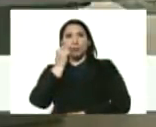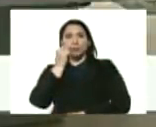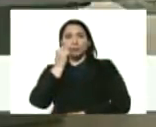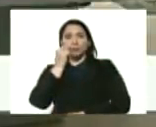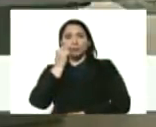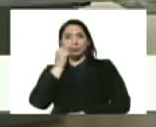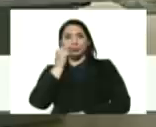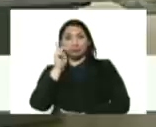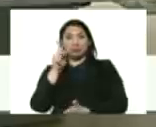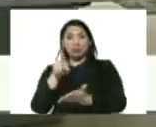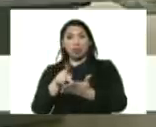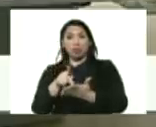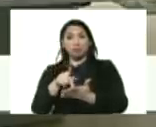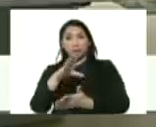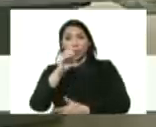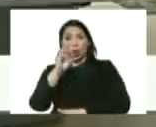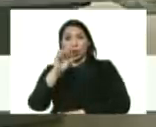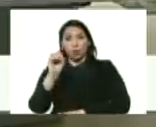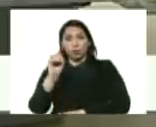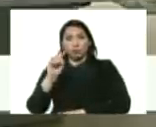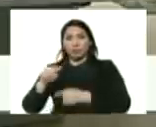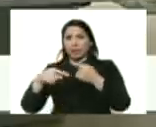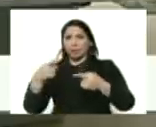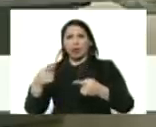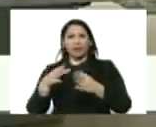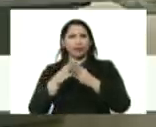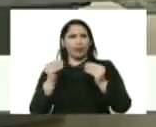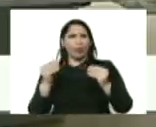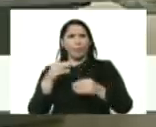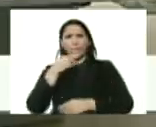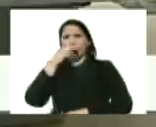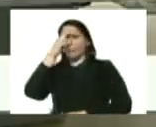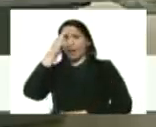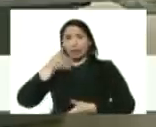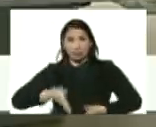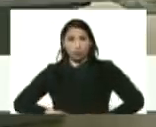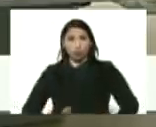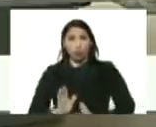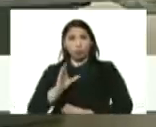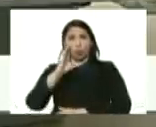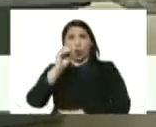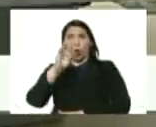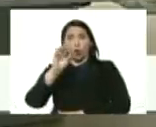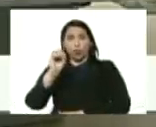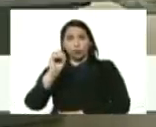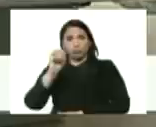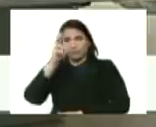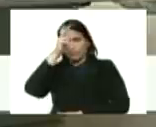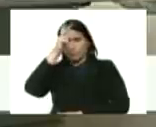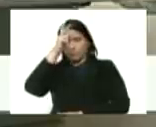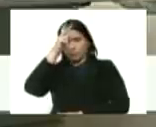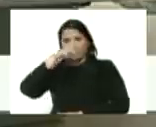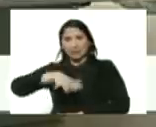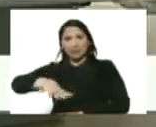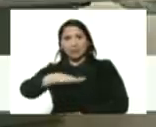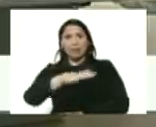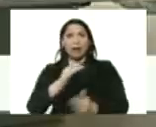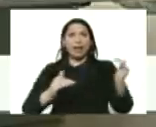a coro. Después, bueno, toda esa zona, mi papá nació ahí, en Sabana Alta,